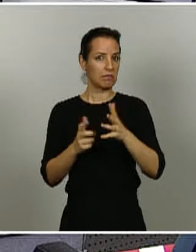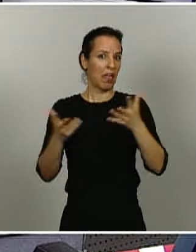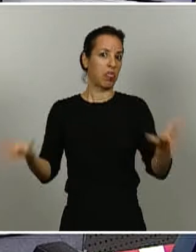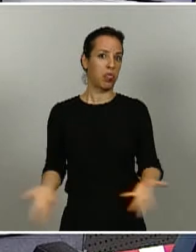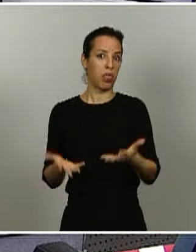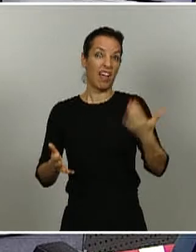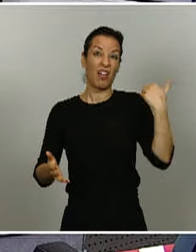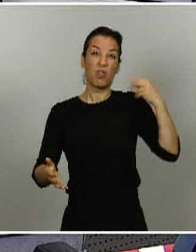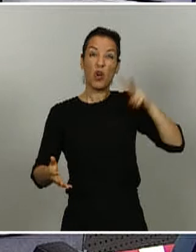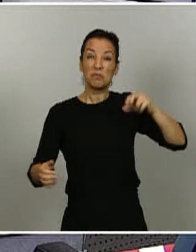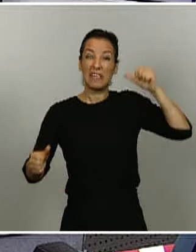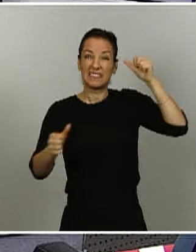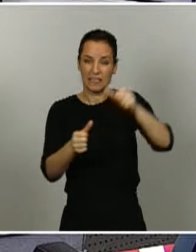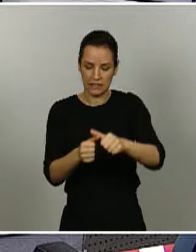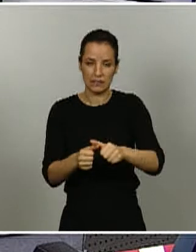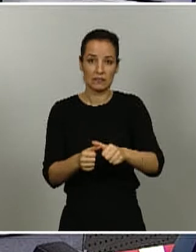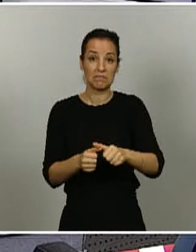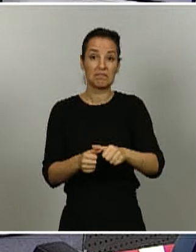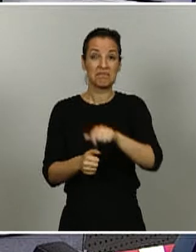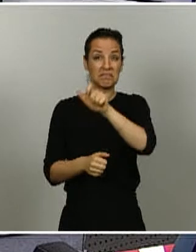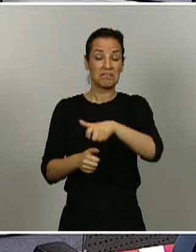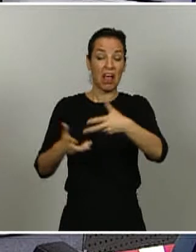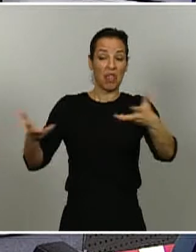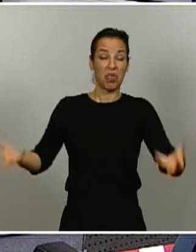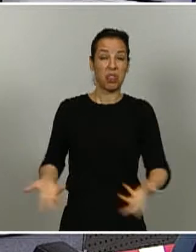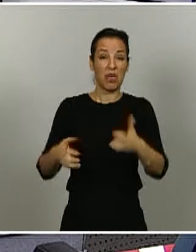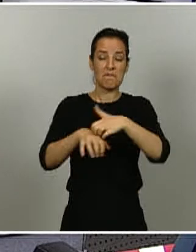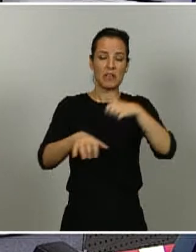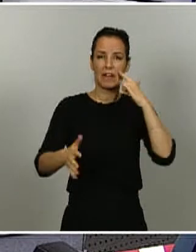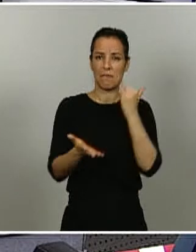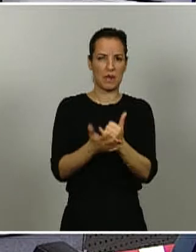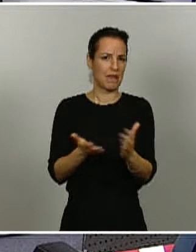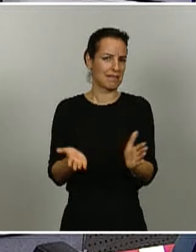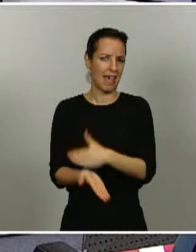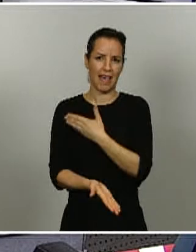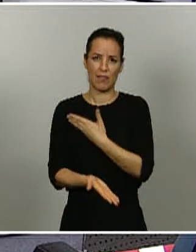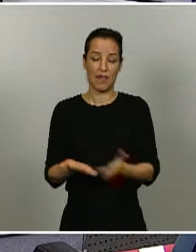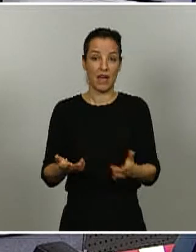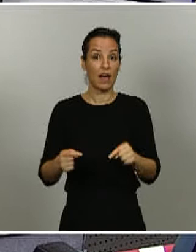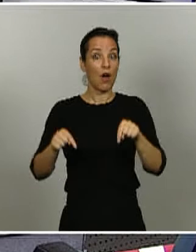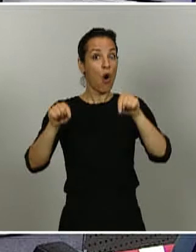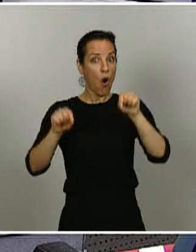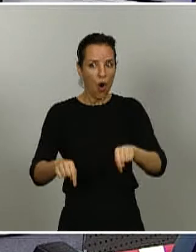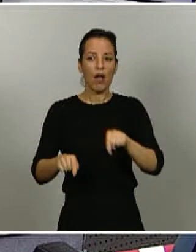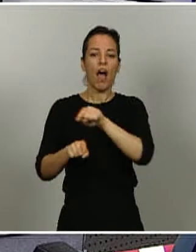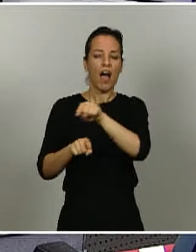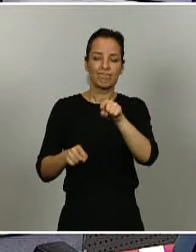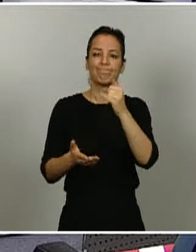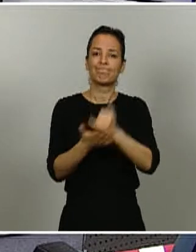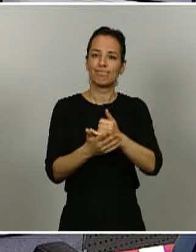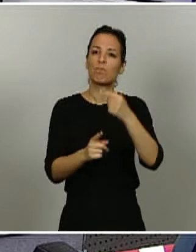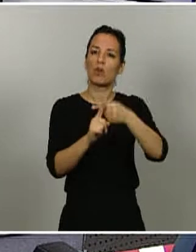leves a la mayoría no se les ha hecho la prueba y hoy en día algunos están dando positivo en los test